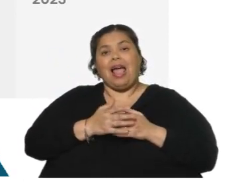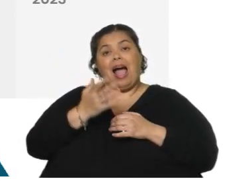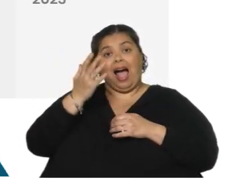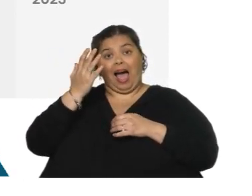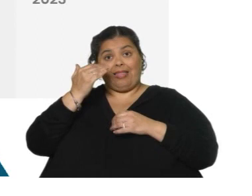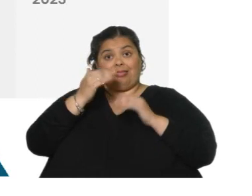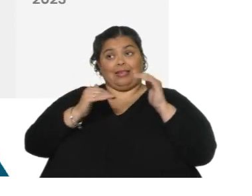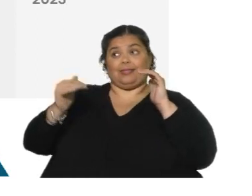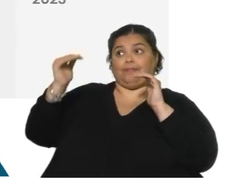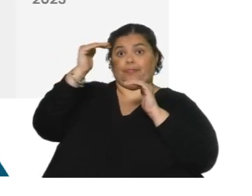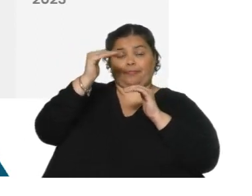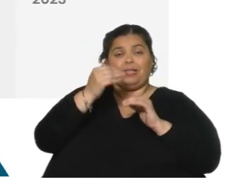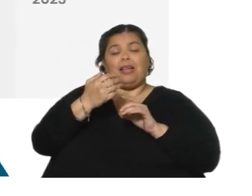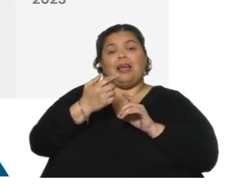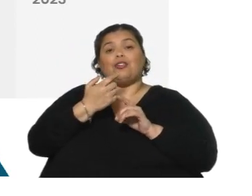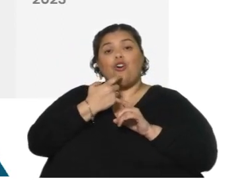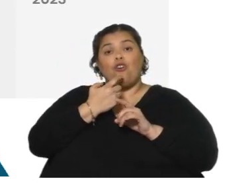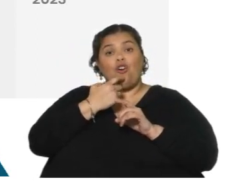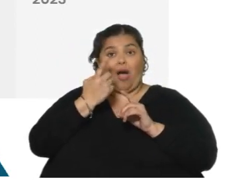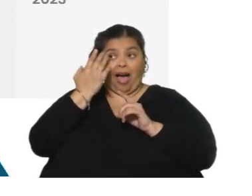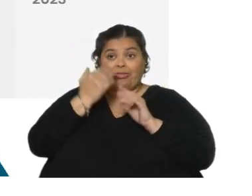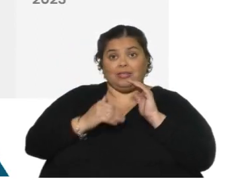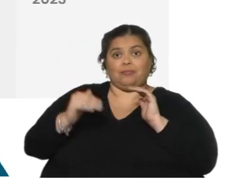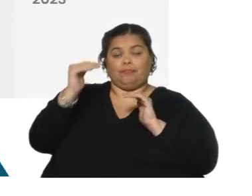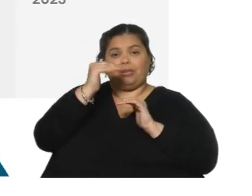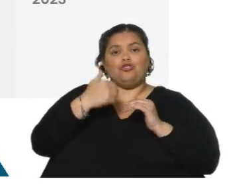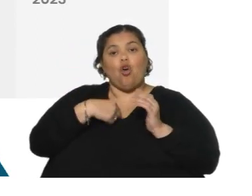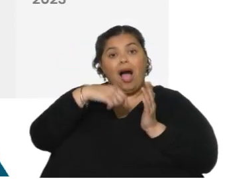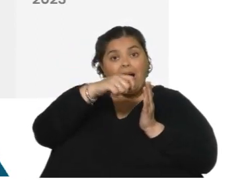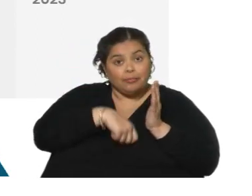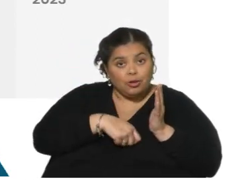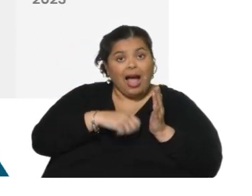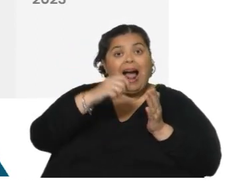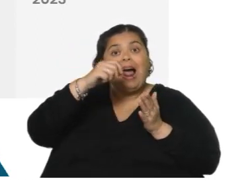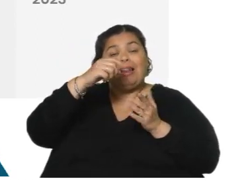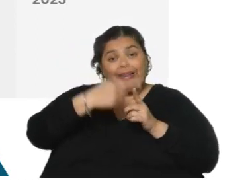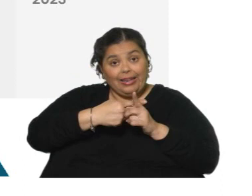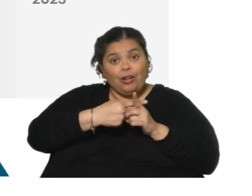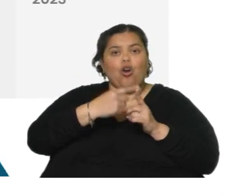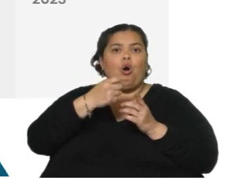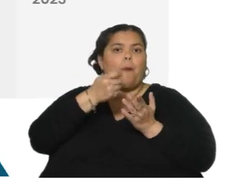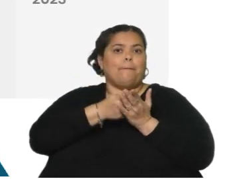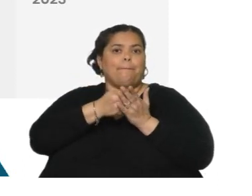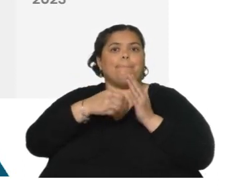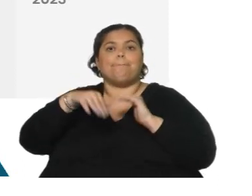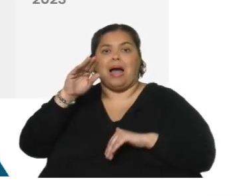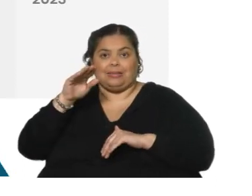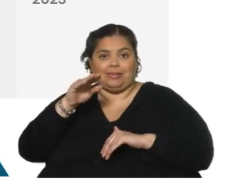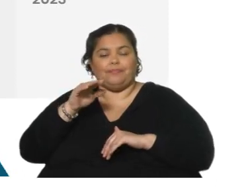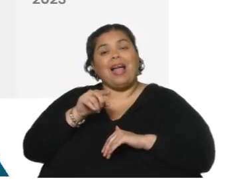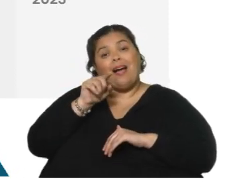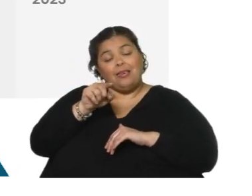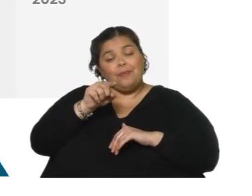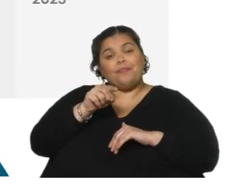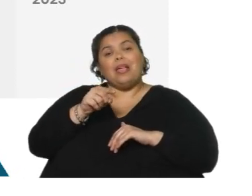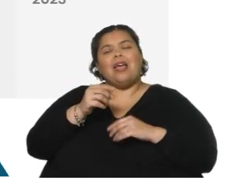nuevos. O sea, cada vez que alguien arrendaba, pagaba más de lo que era el promedio que había en el mercado. Allí se comenzó a dar en ese momento un